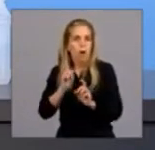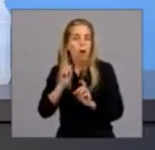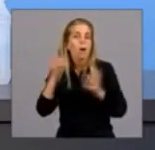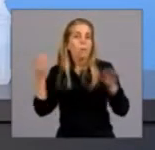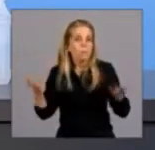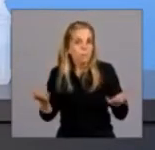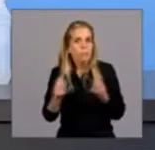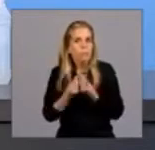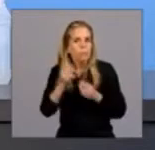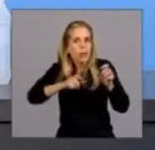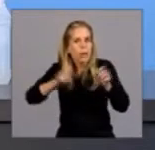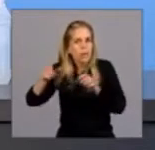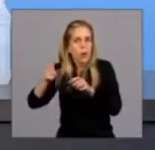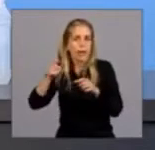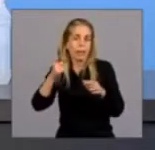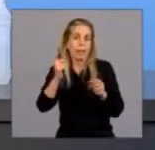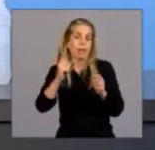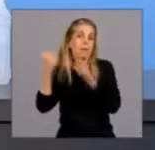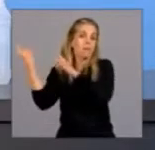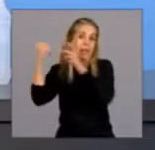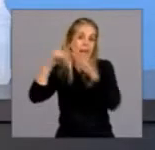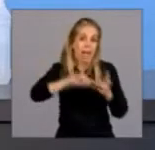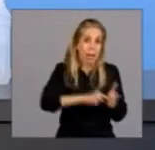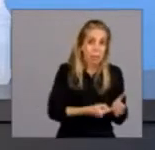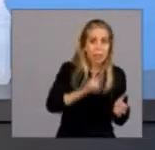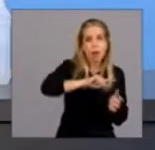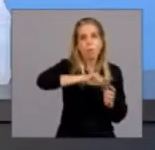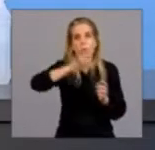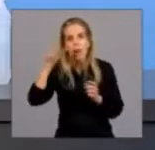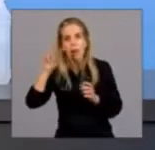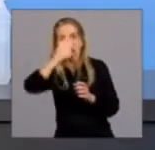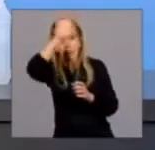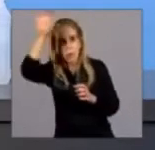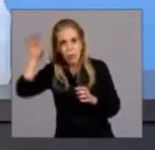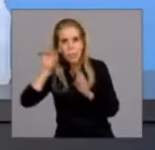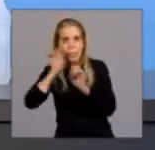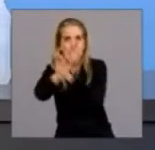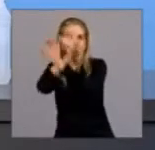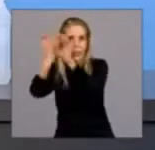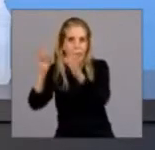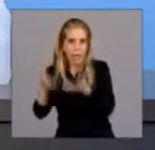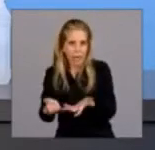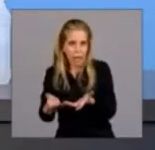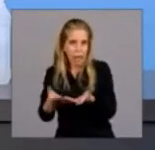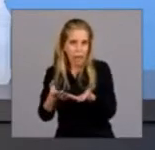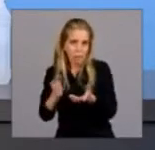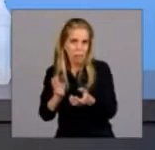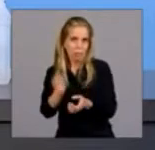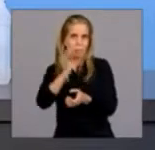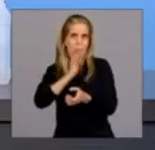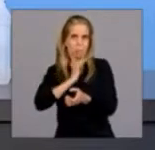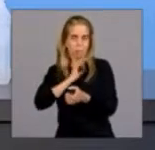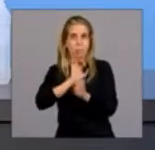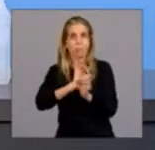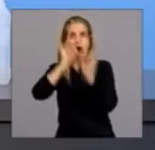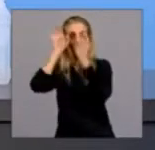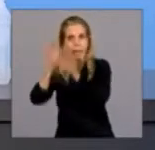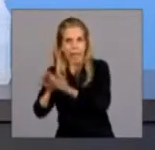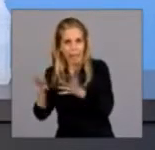Vecinos de sus provincias que vuelven y al regresar a sus provincias se llevan el virus.